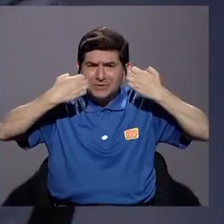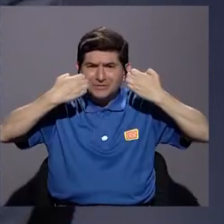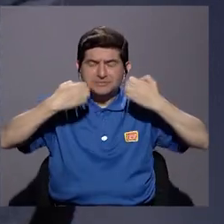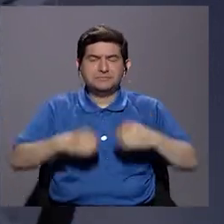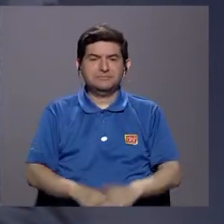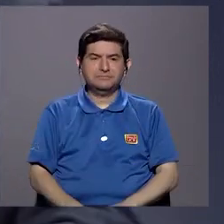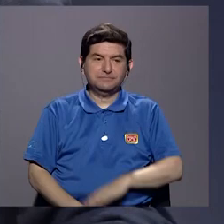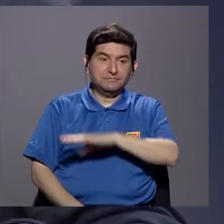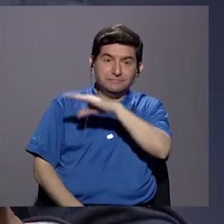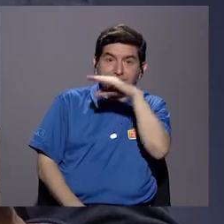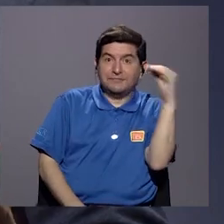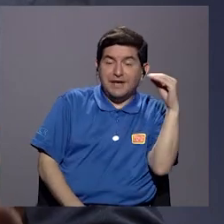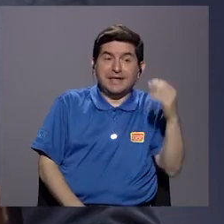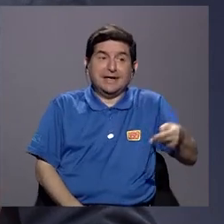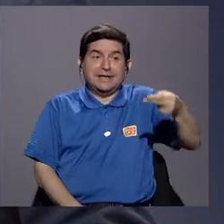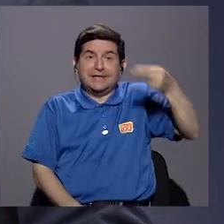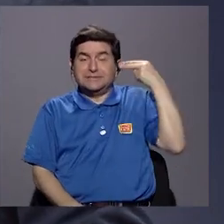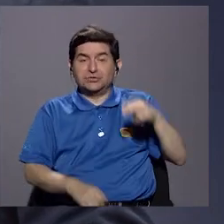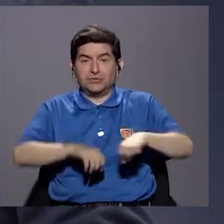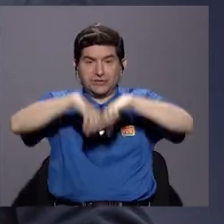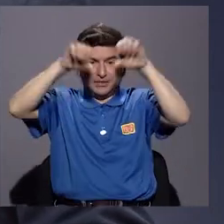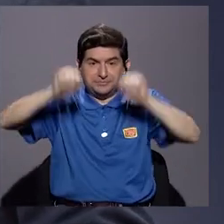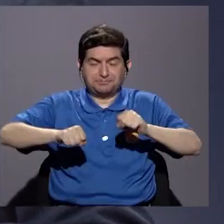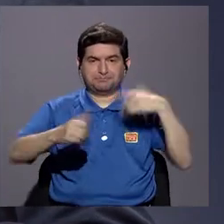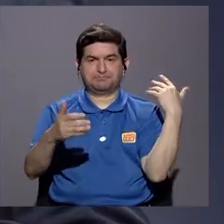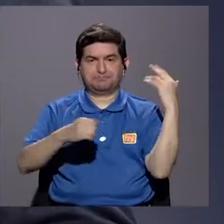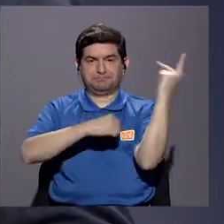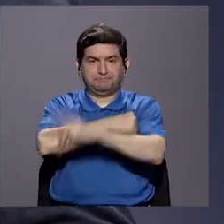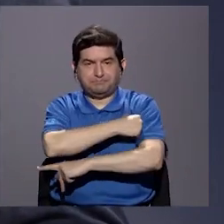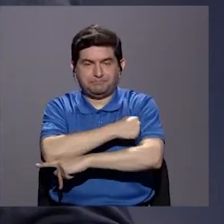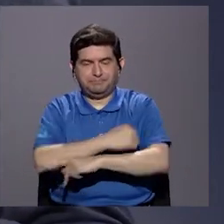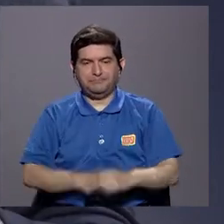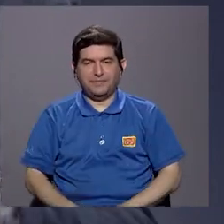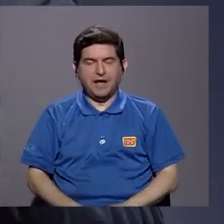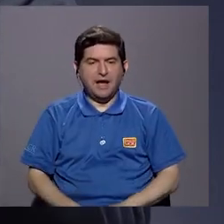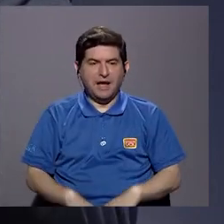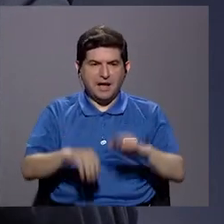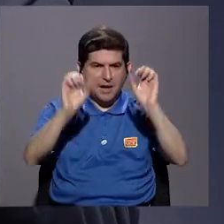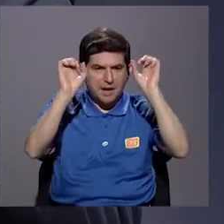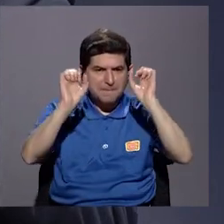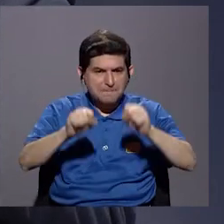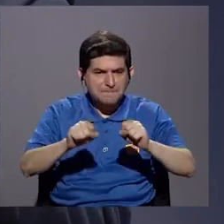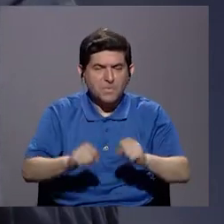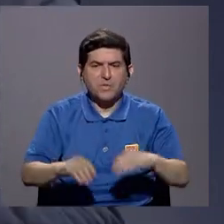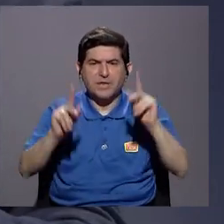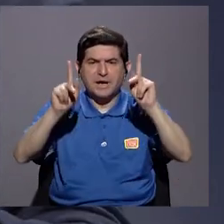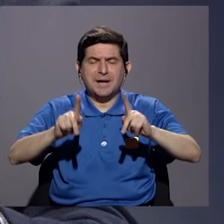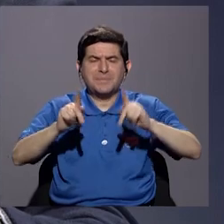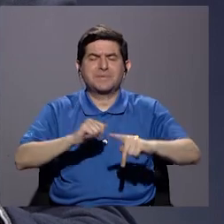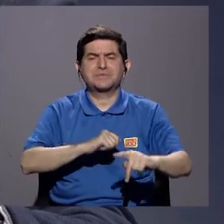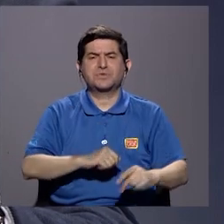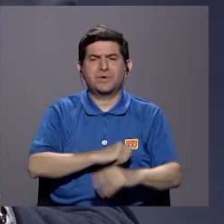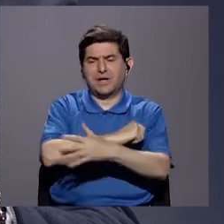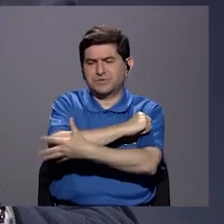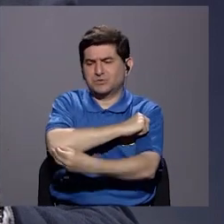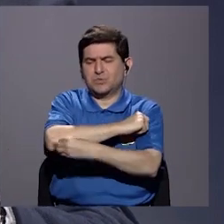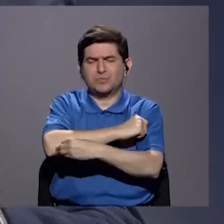Y por otro lado, y porque históricamente el sistema penal ha estado hecho para coger a los más pobres.